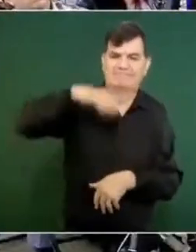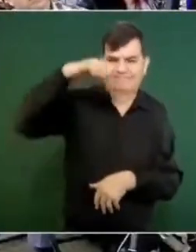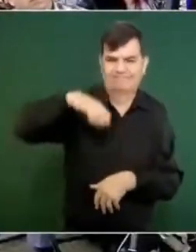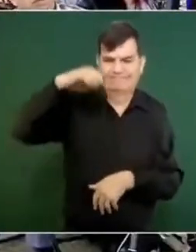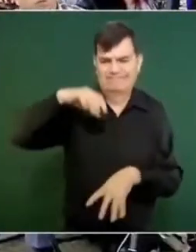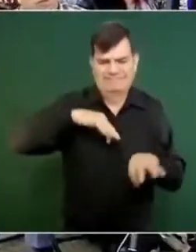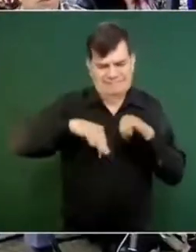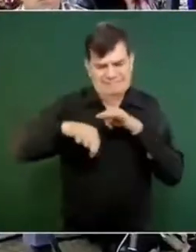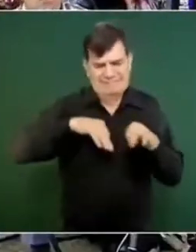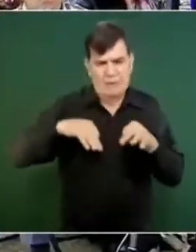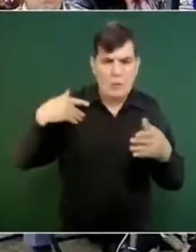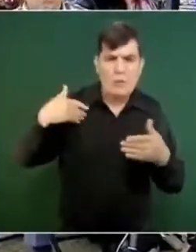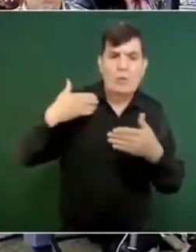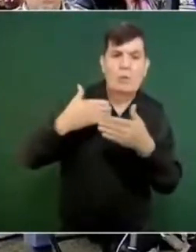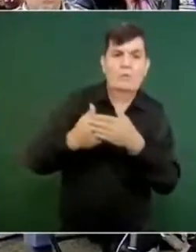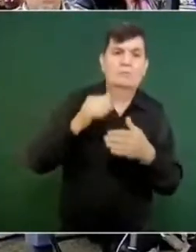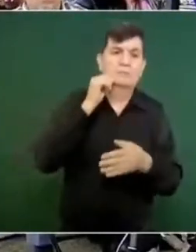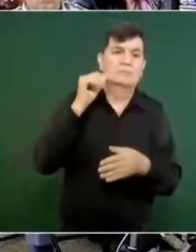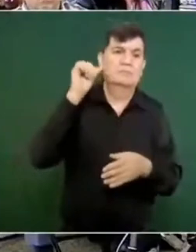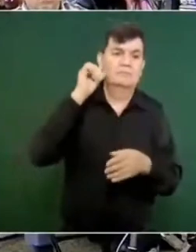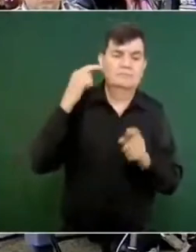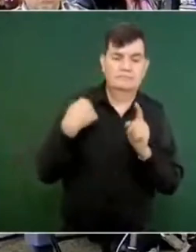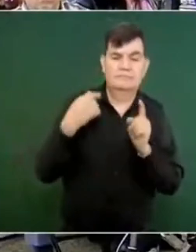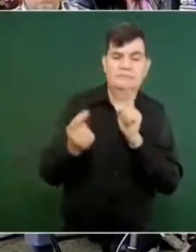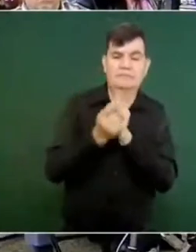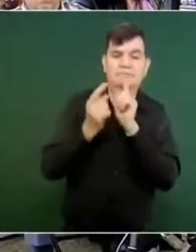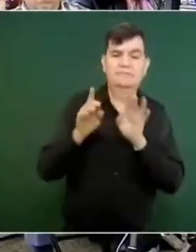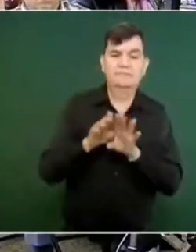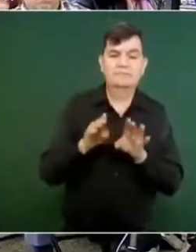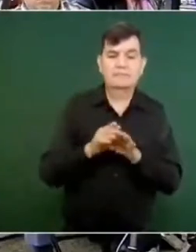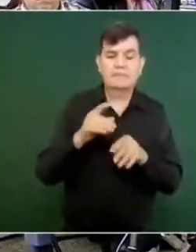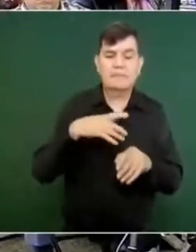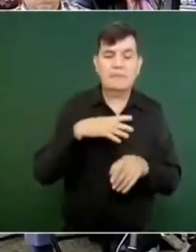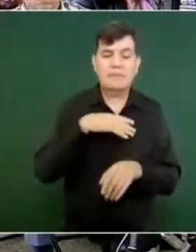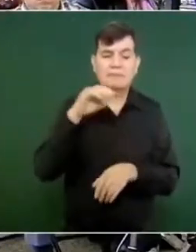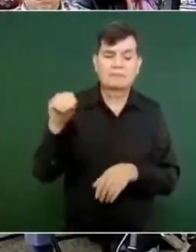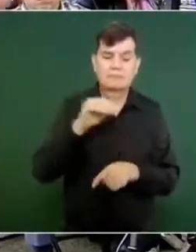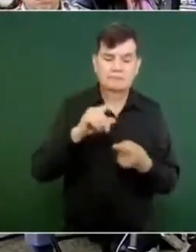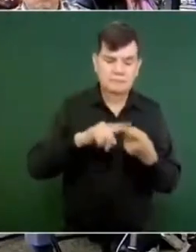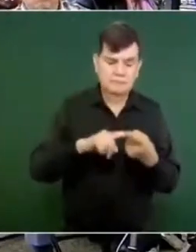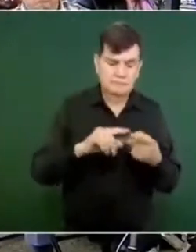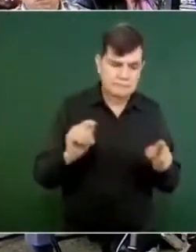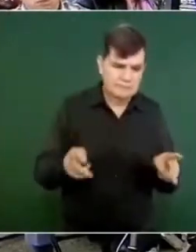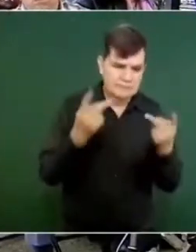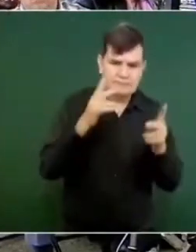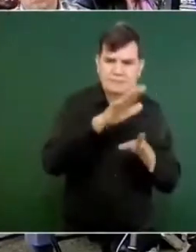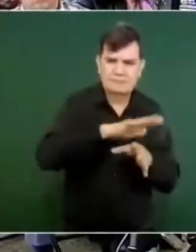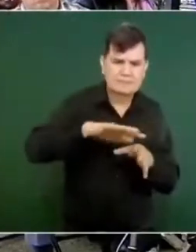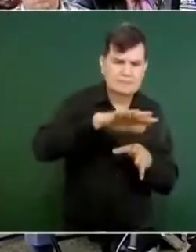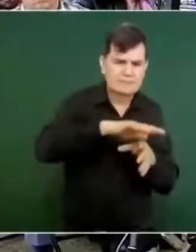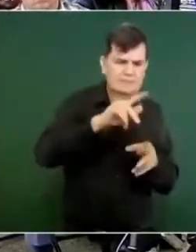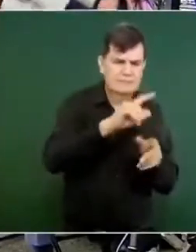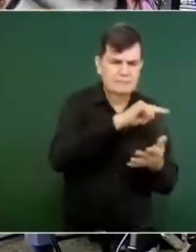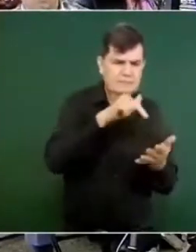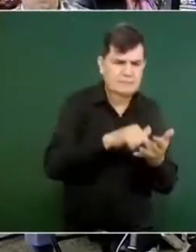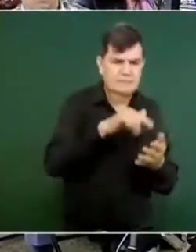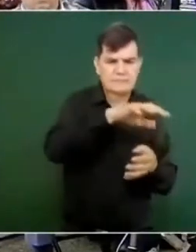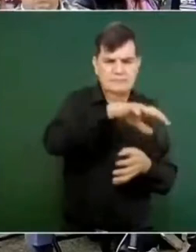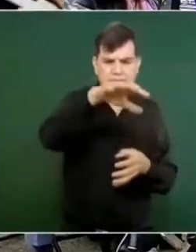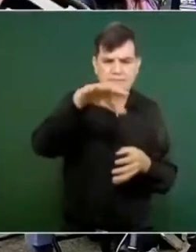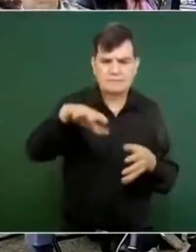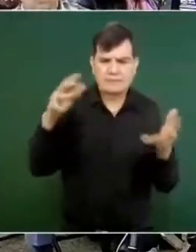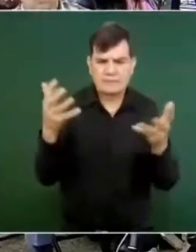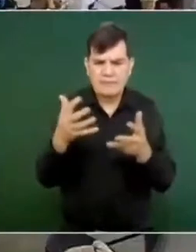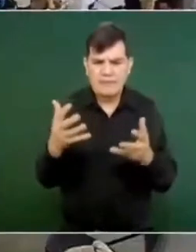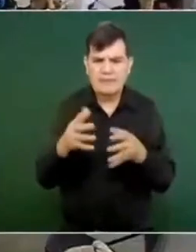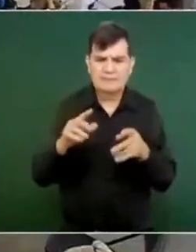todo. El día de ayer tuve la oportunidad de estar recorriendo la venta, toda la zona de allá, con lo que se está haciendo,